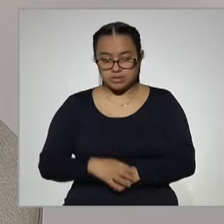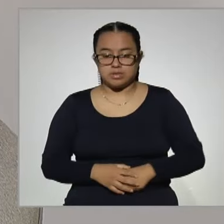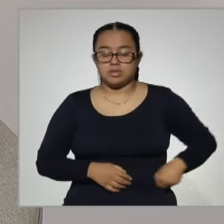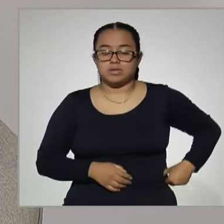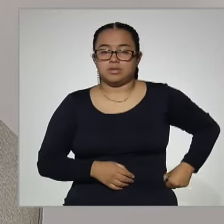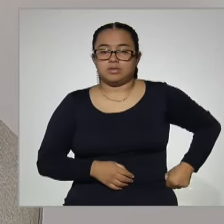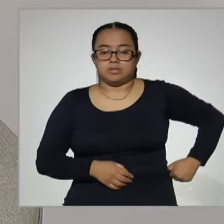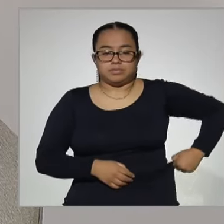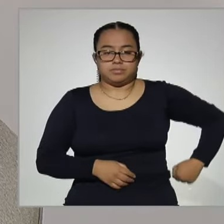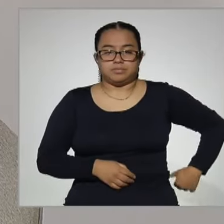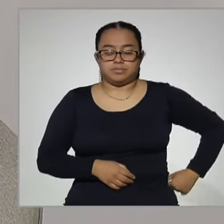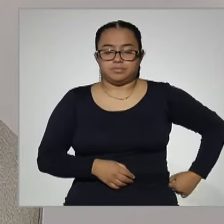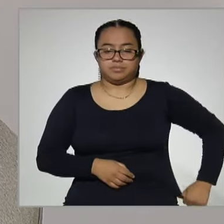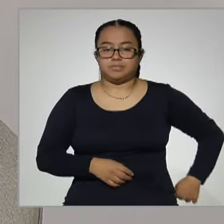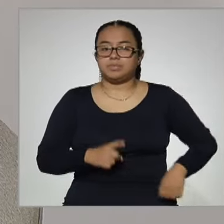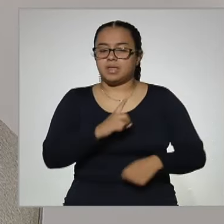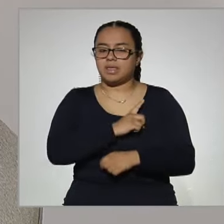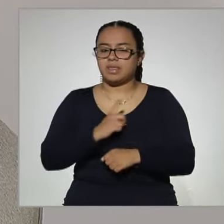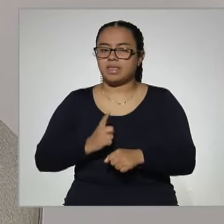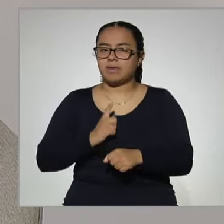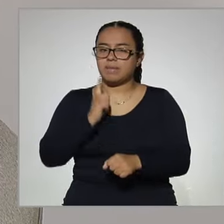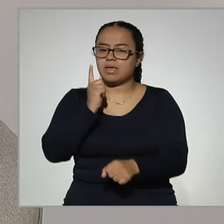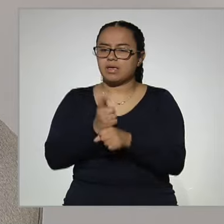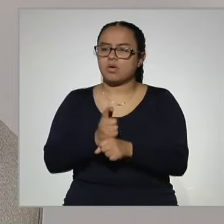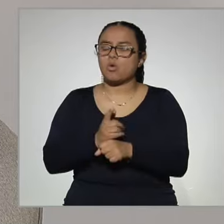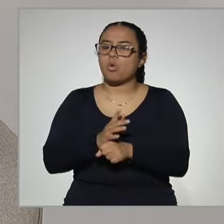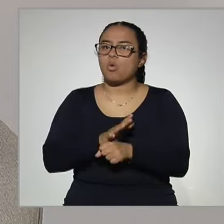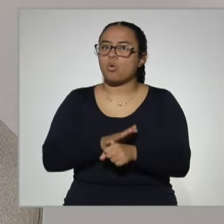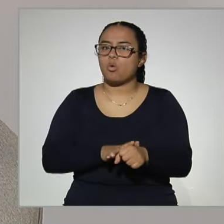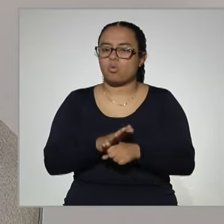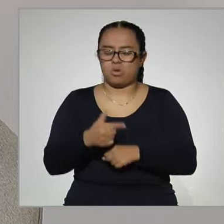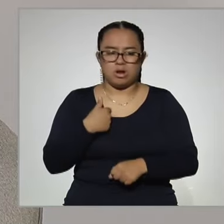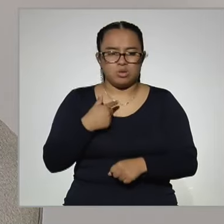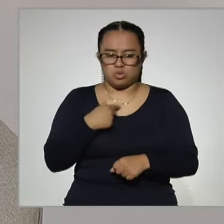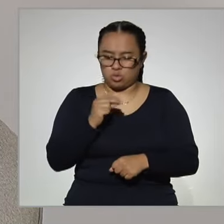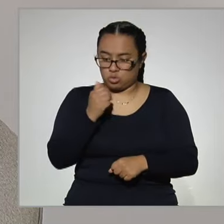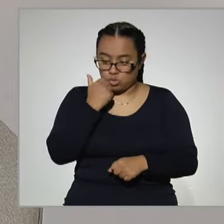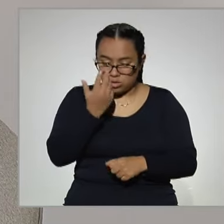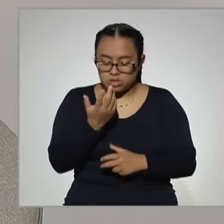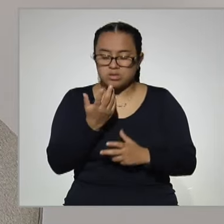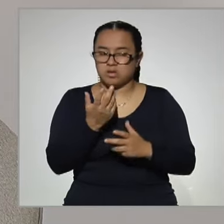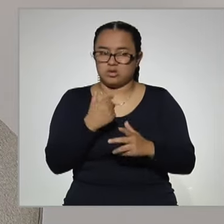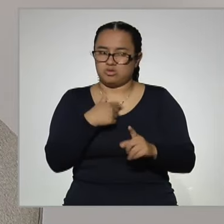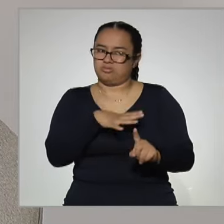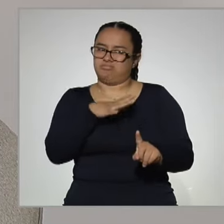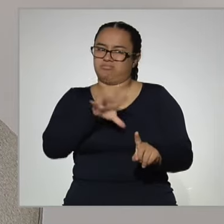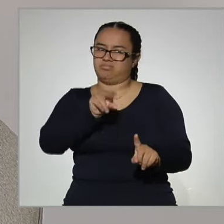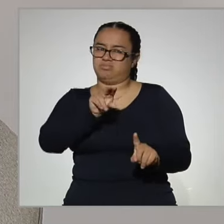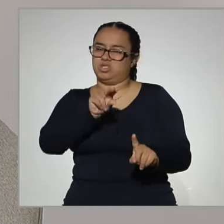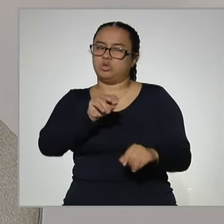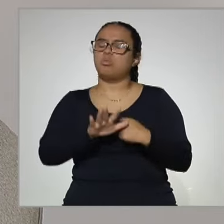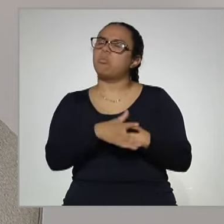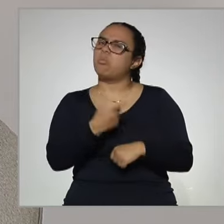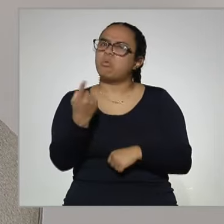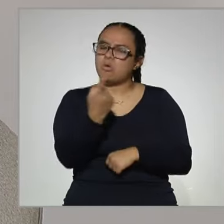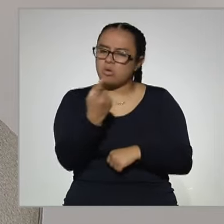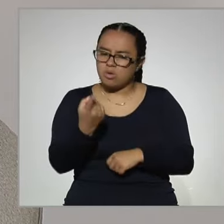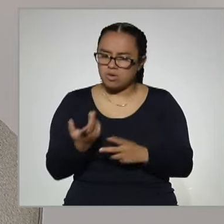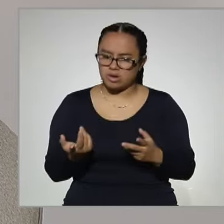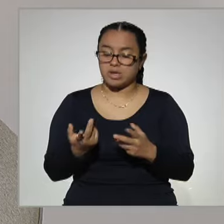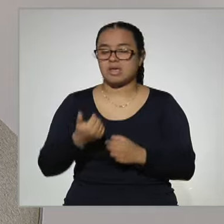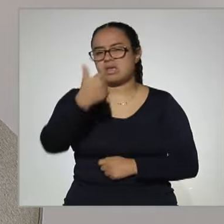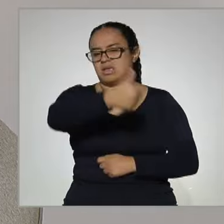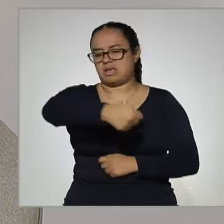Identificar cuál es esa resistencia que se tiene a regresar, porque cada persona encuentra las